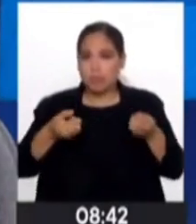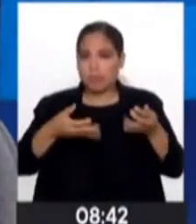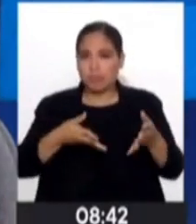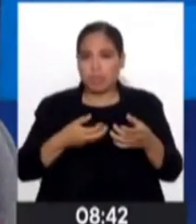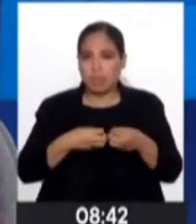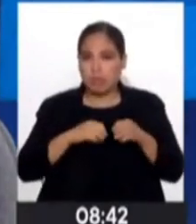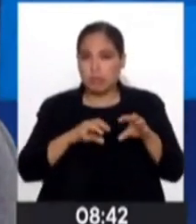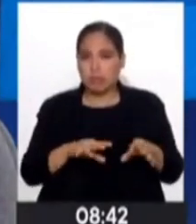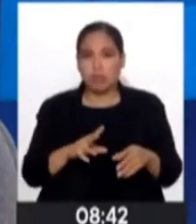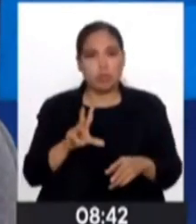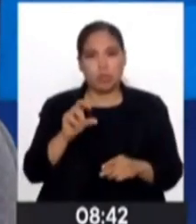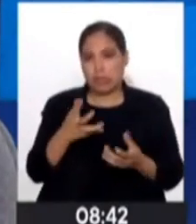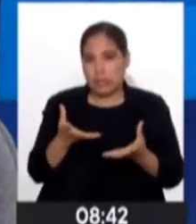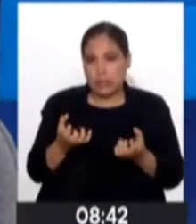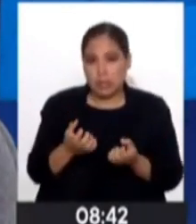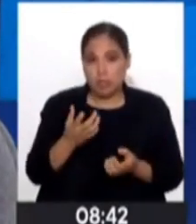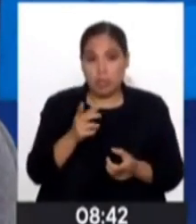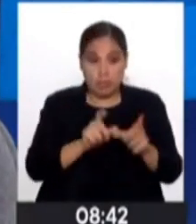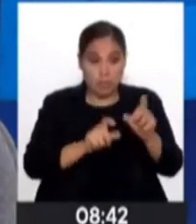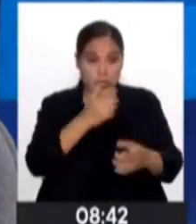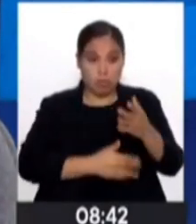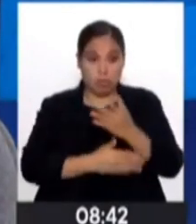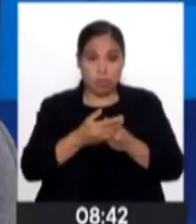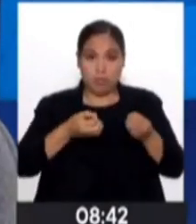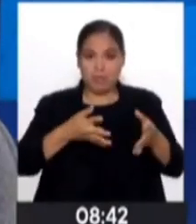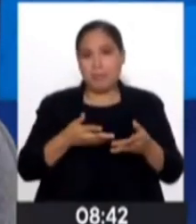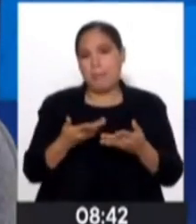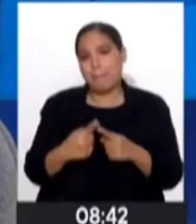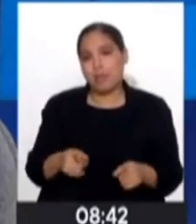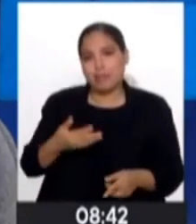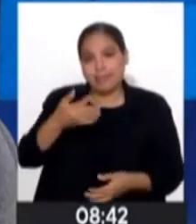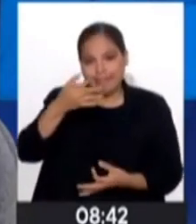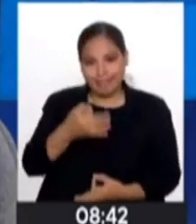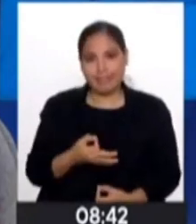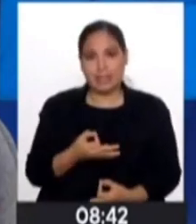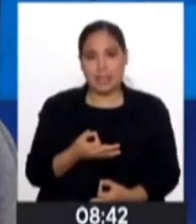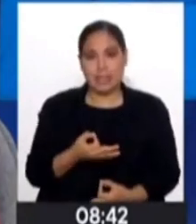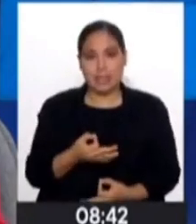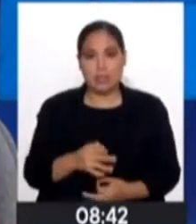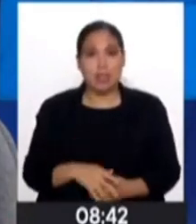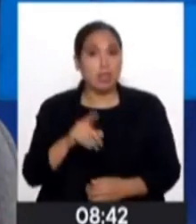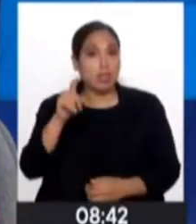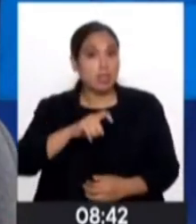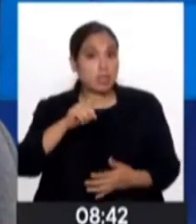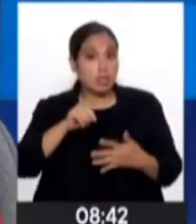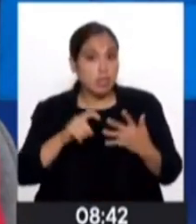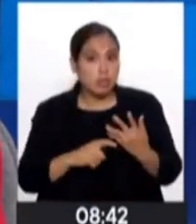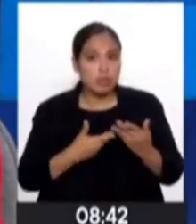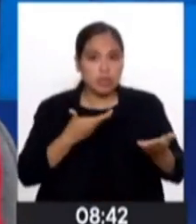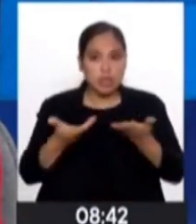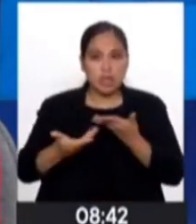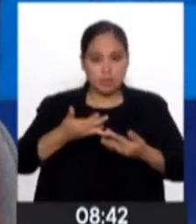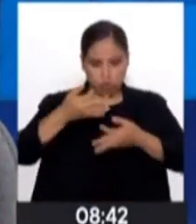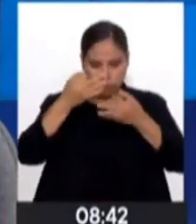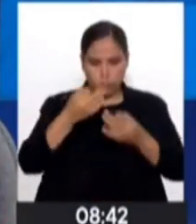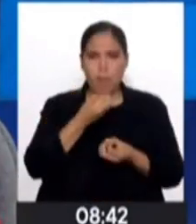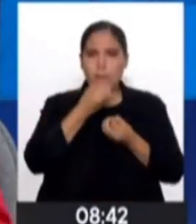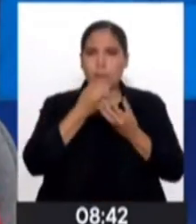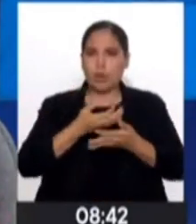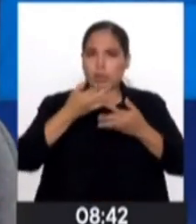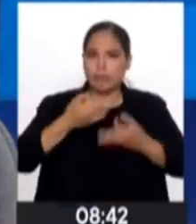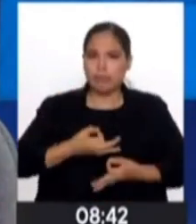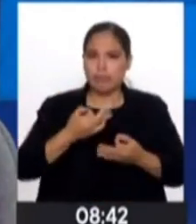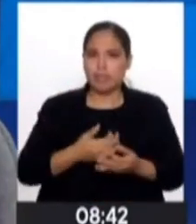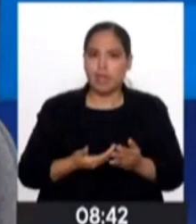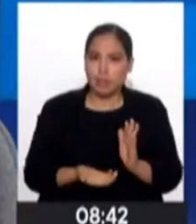vulnerabilidad, ni más personas con discapacidad. Pero es la realidad. Entonces, ¿qué necesitamos? Dar servicios de calidad como los estamos dando y